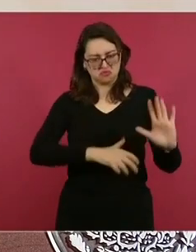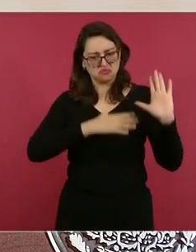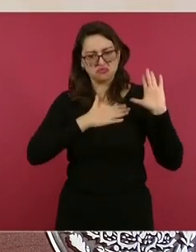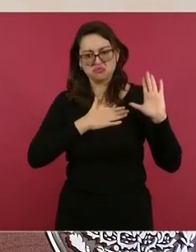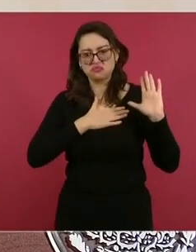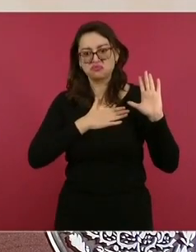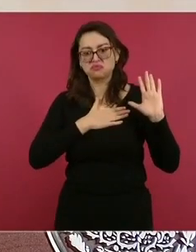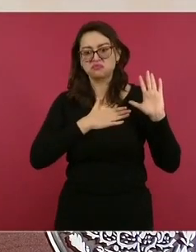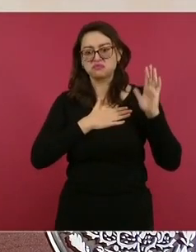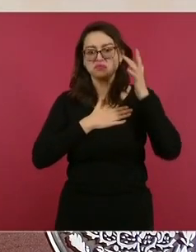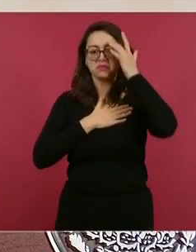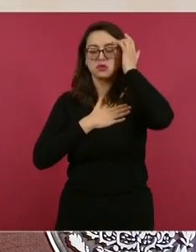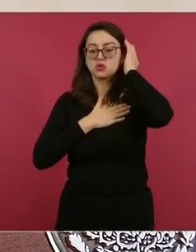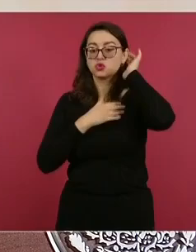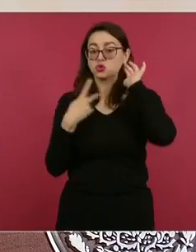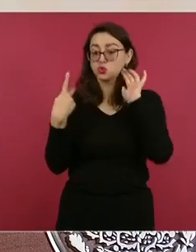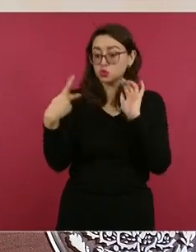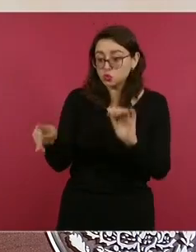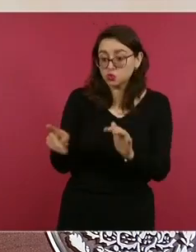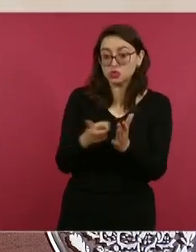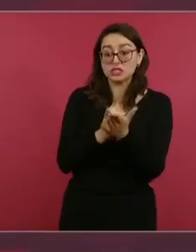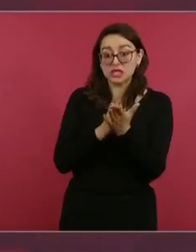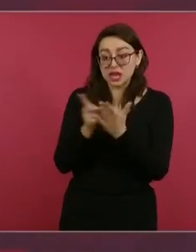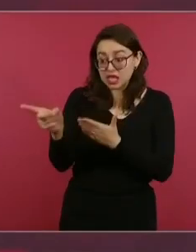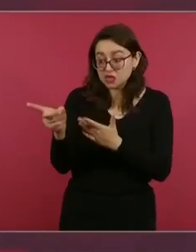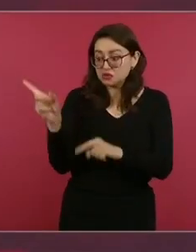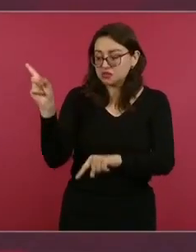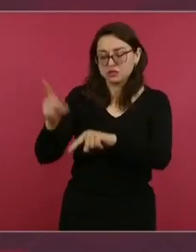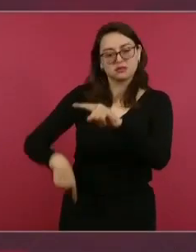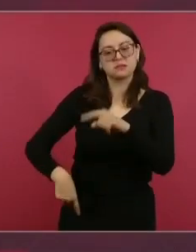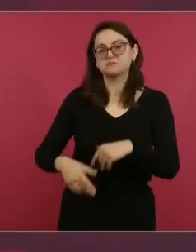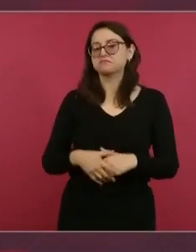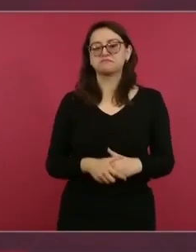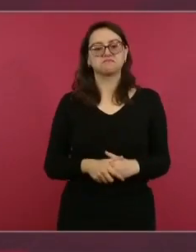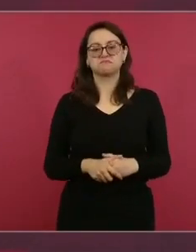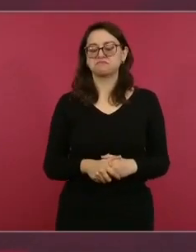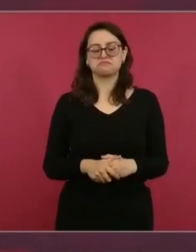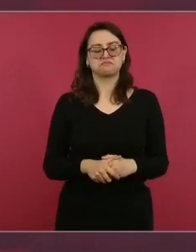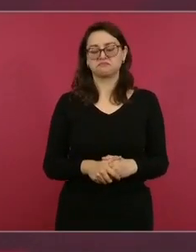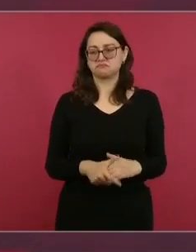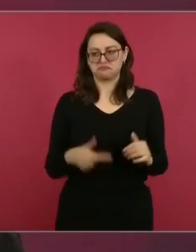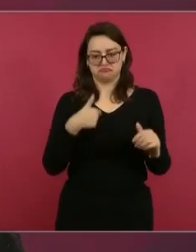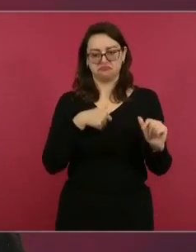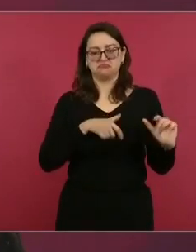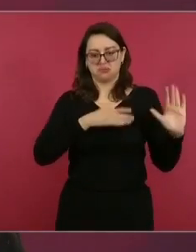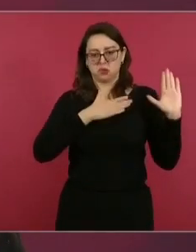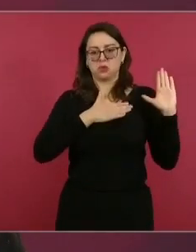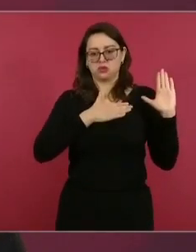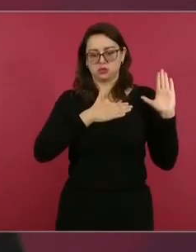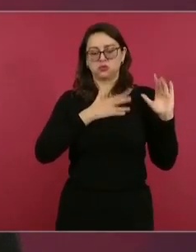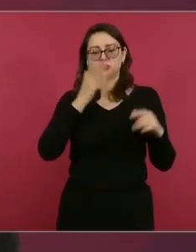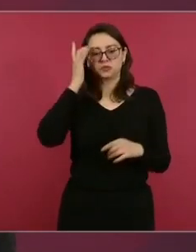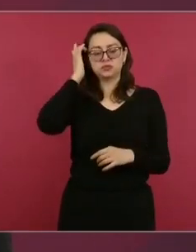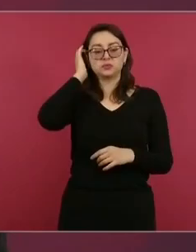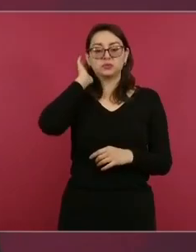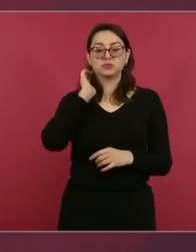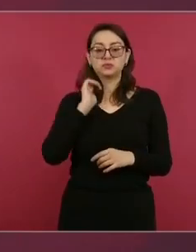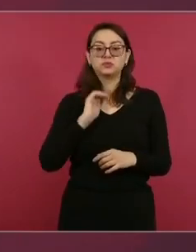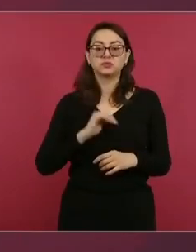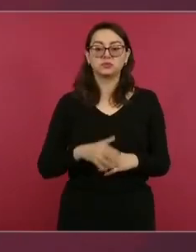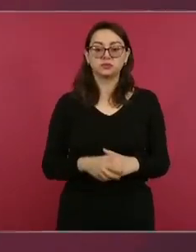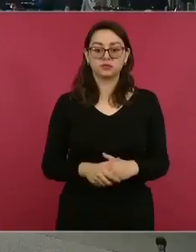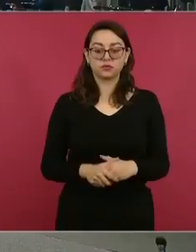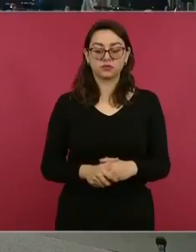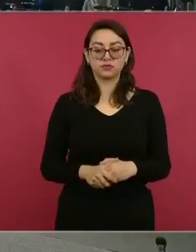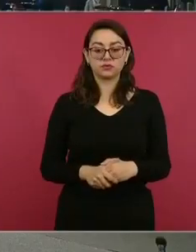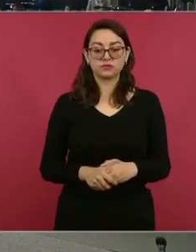y los compromisos se cumplen. Y si hay un